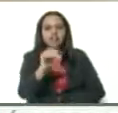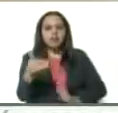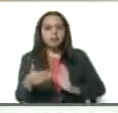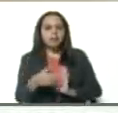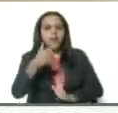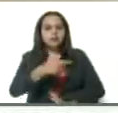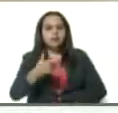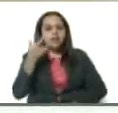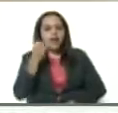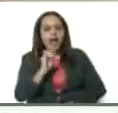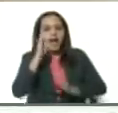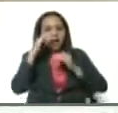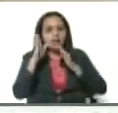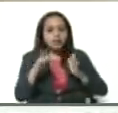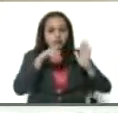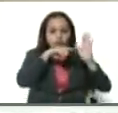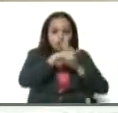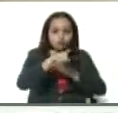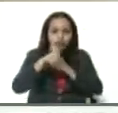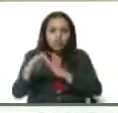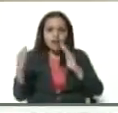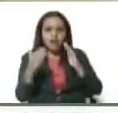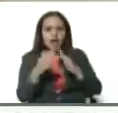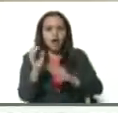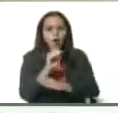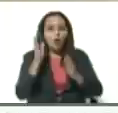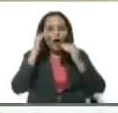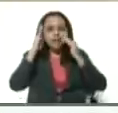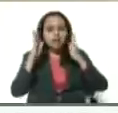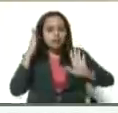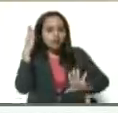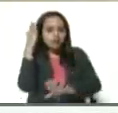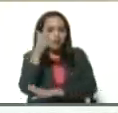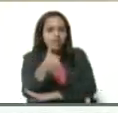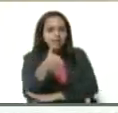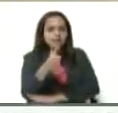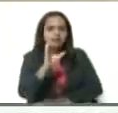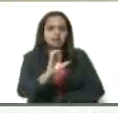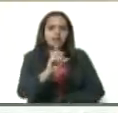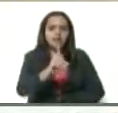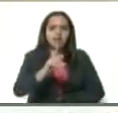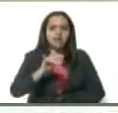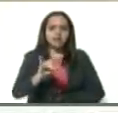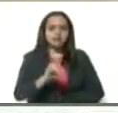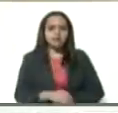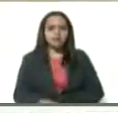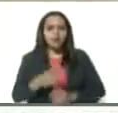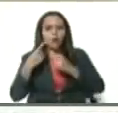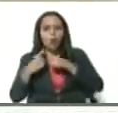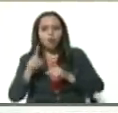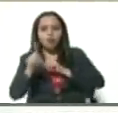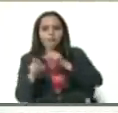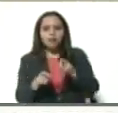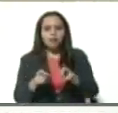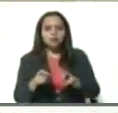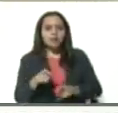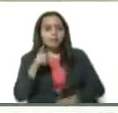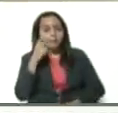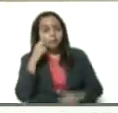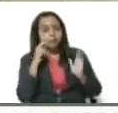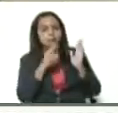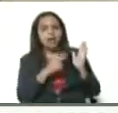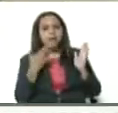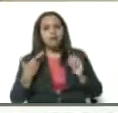atender con visita casa por casa o con atención directa en los CDI. Otra pregunta clave. Miren esto, esto es